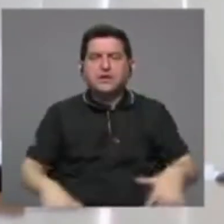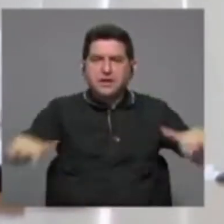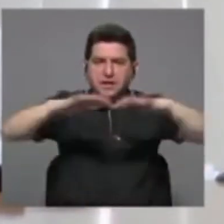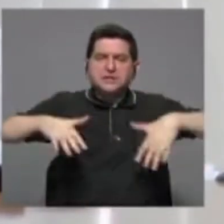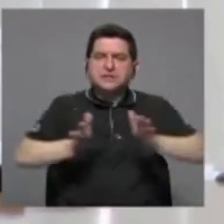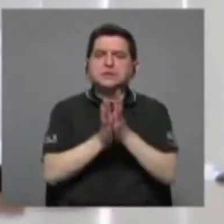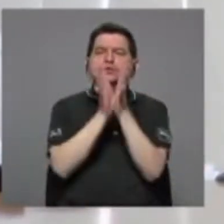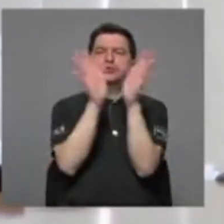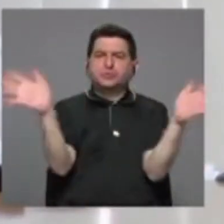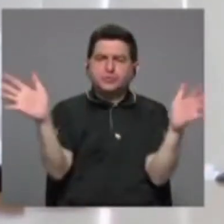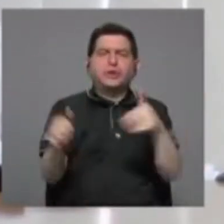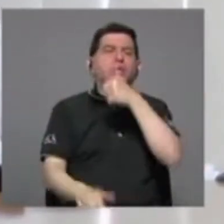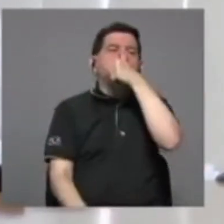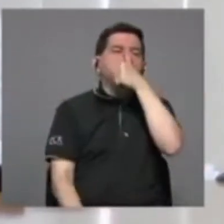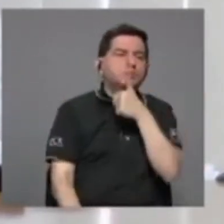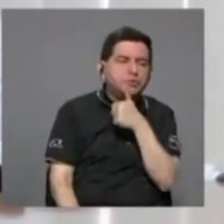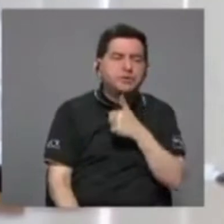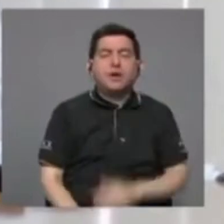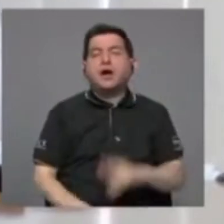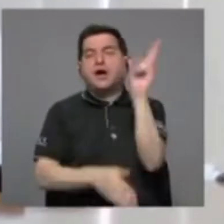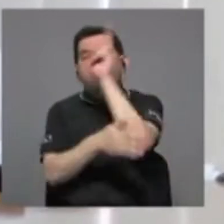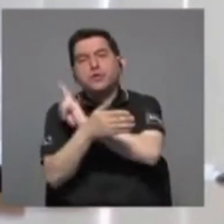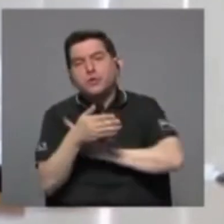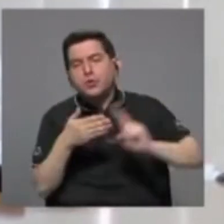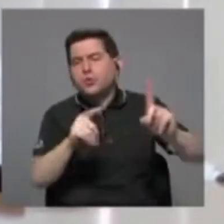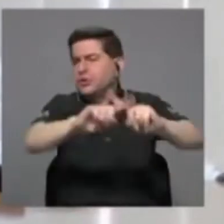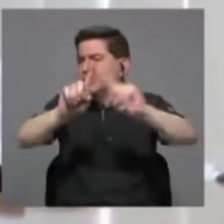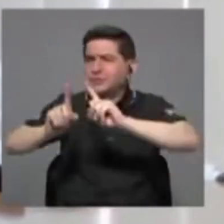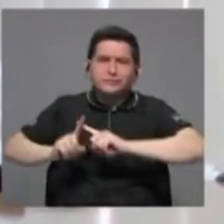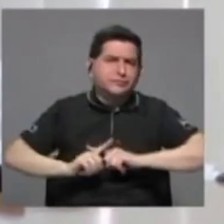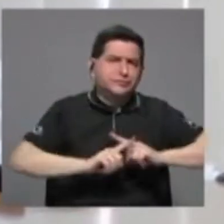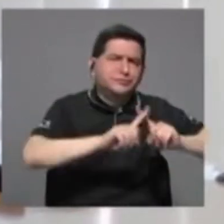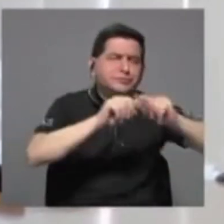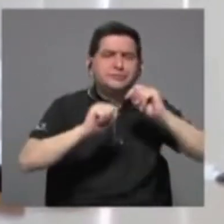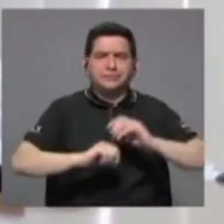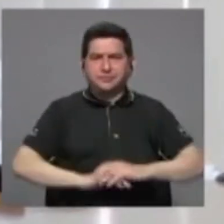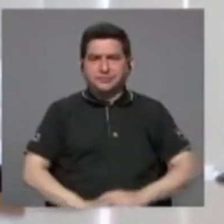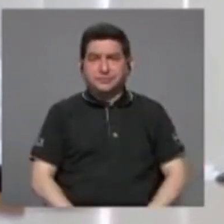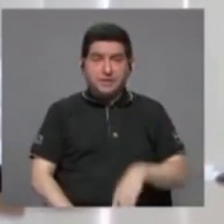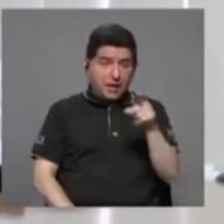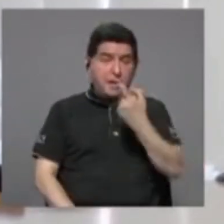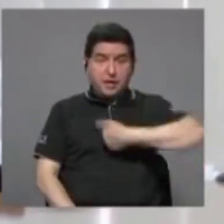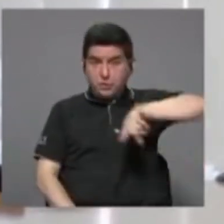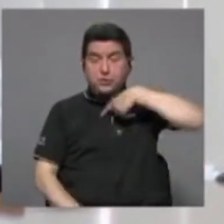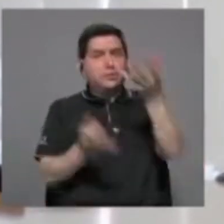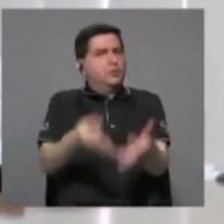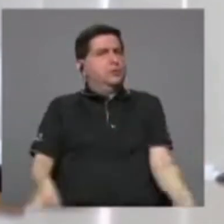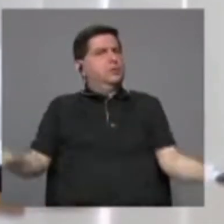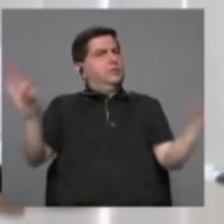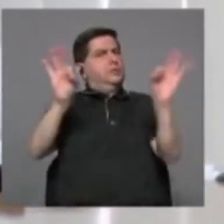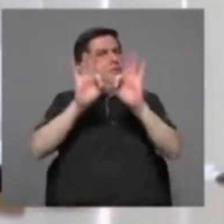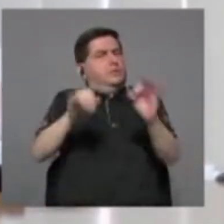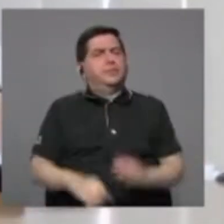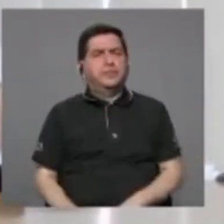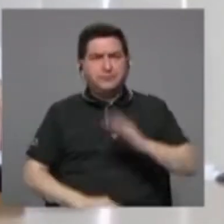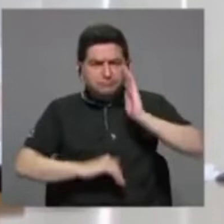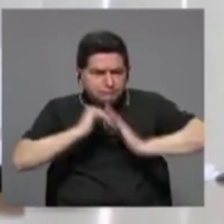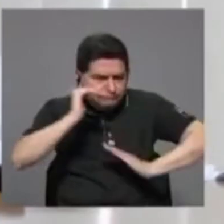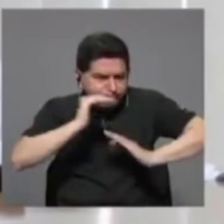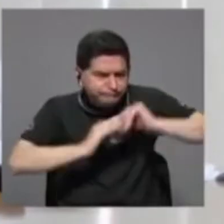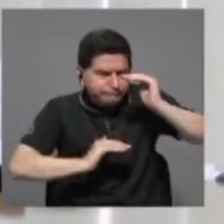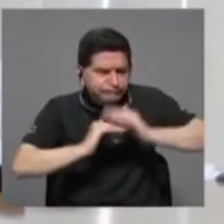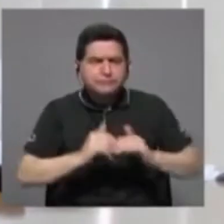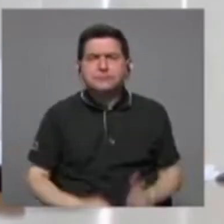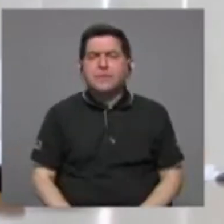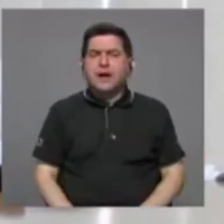público, privado, universidades, que son para nosotros fundamentales en la construcción de